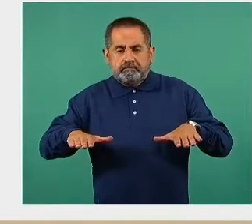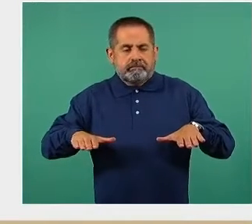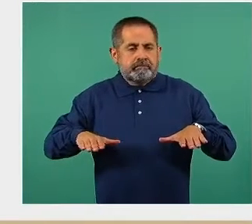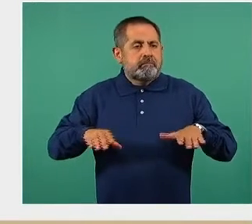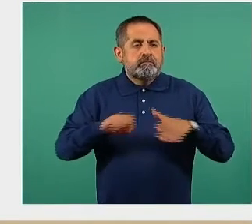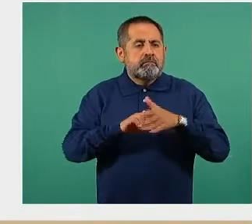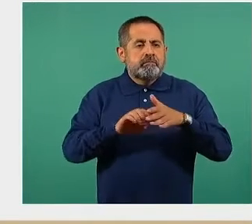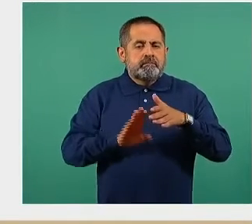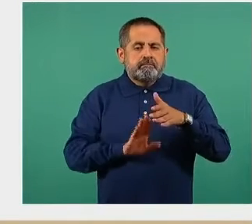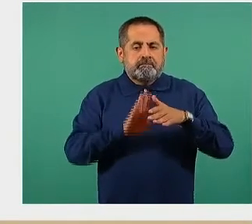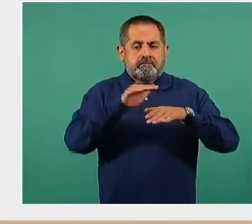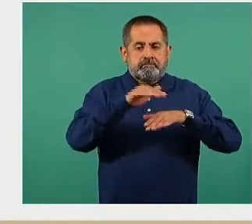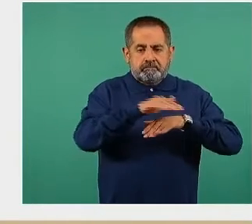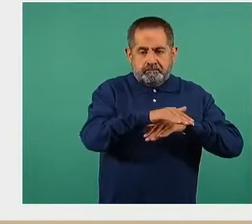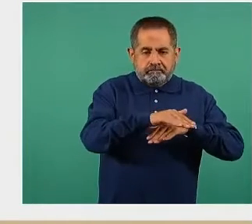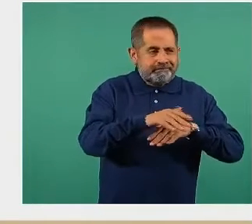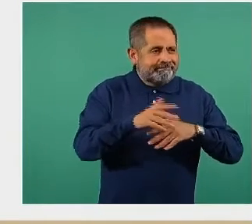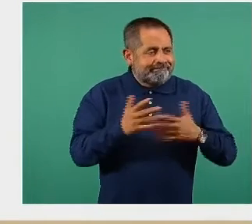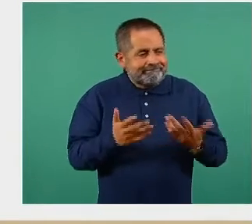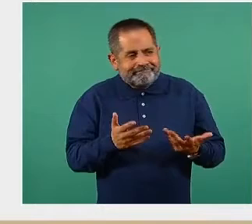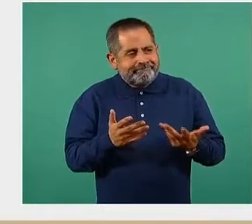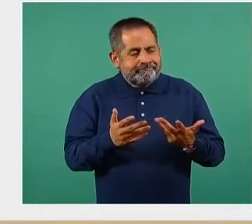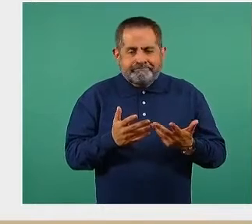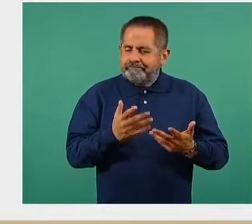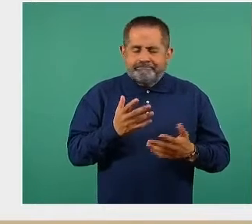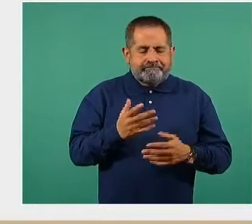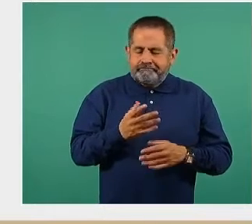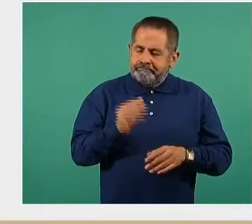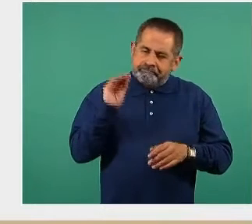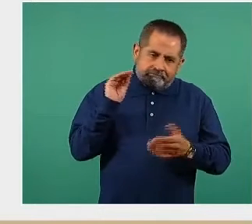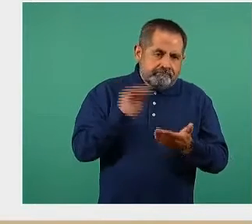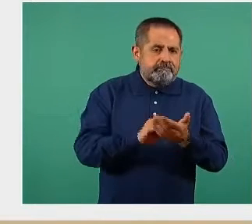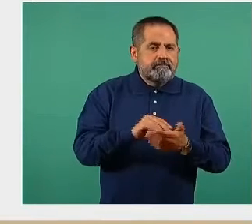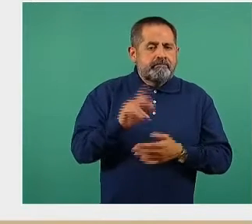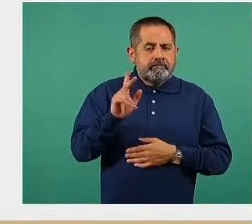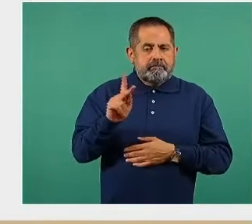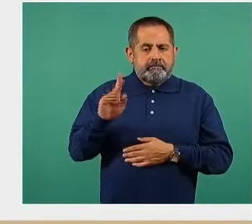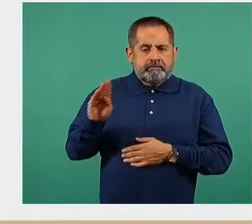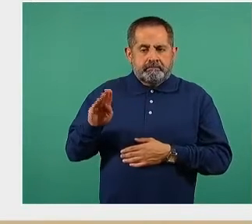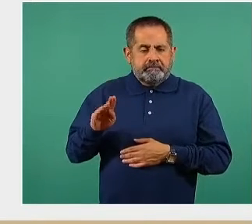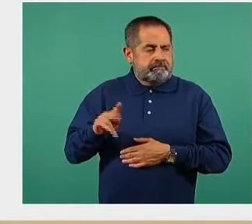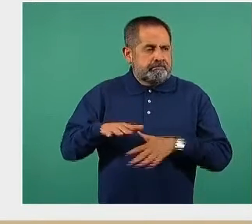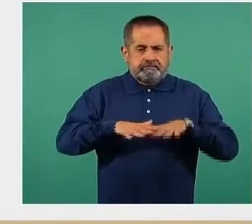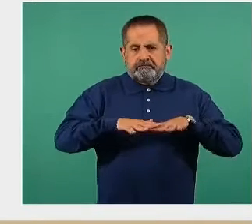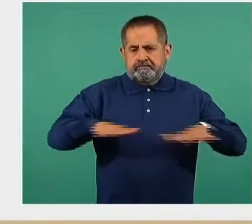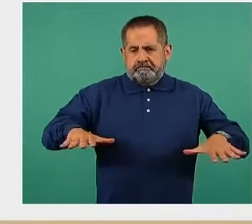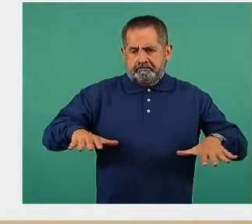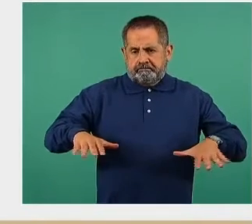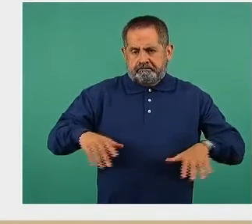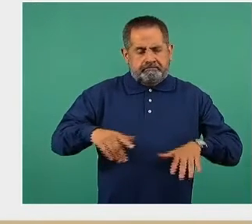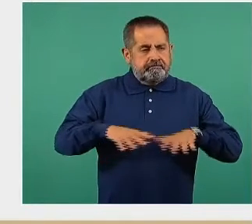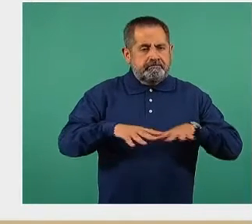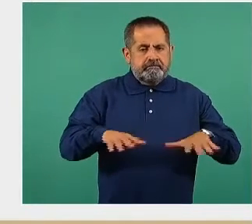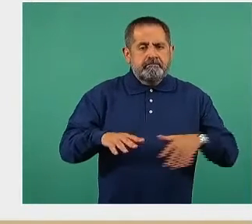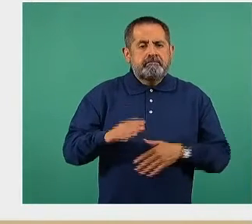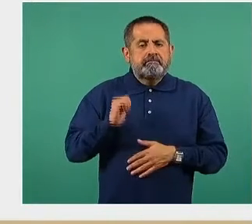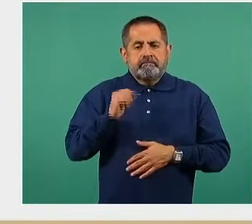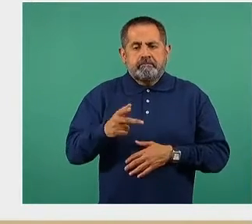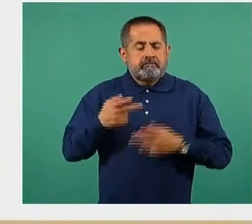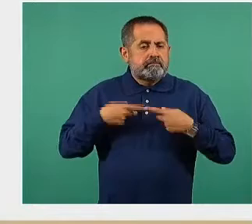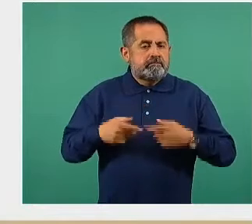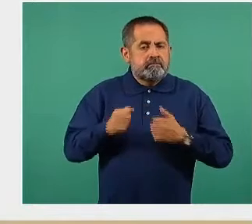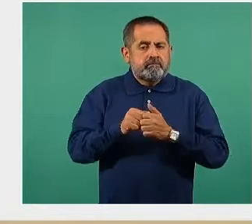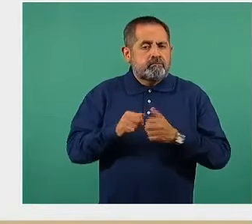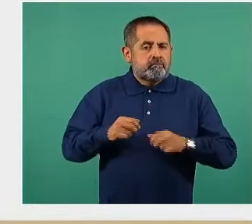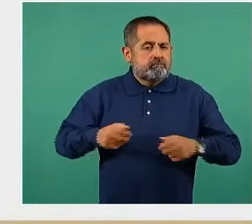de una planta, la instalación del centro de vacunación es en planta baja, que hubiera espacios accesibles para las personas usuarias de sillas